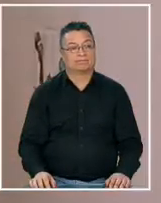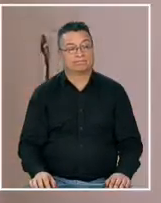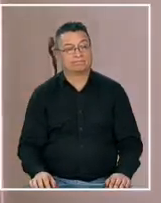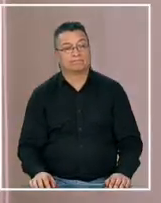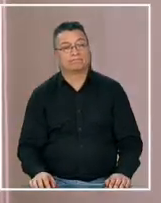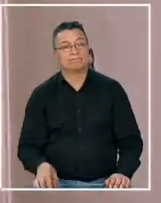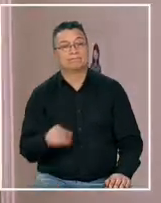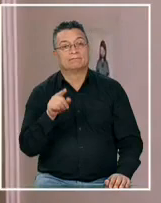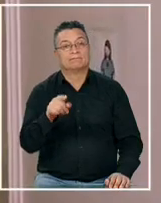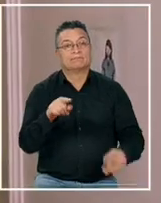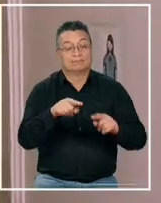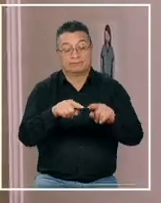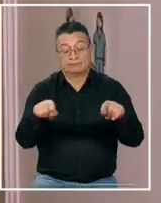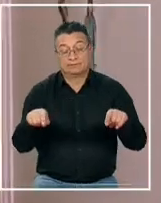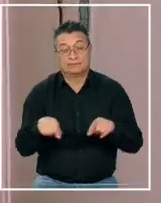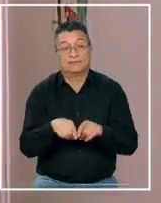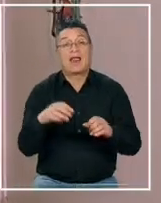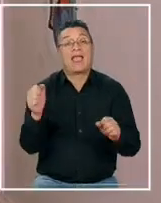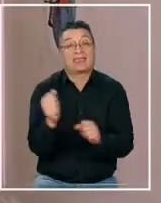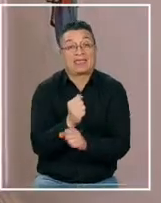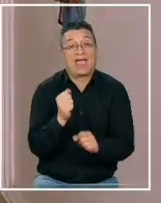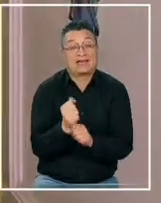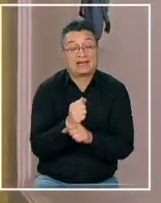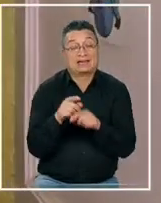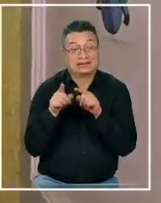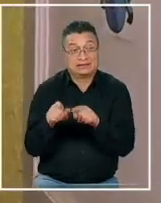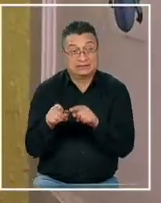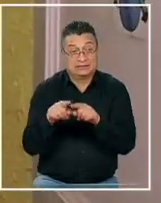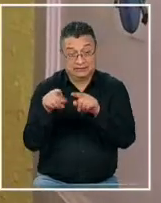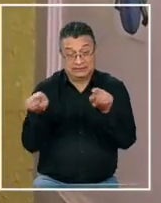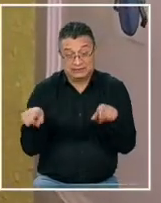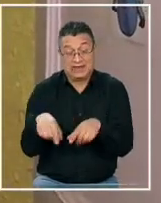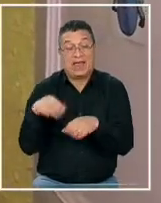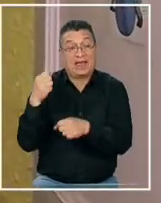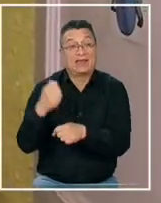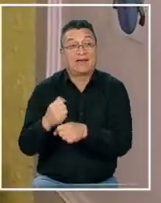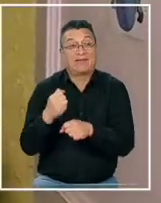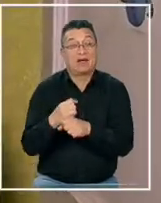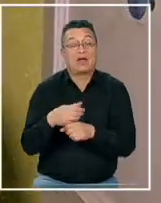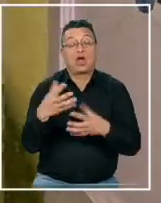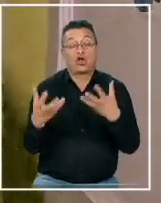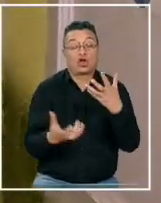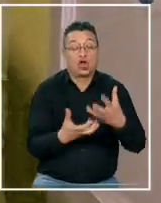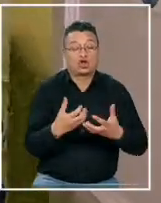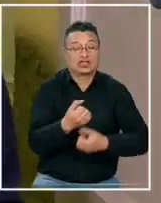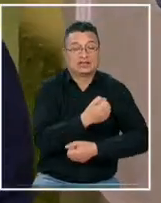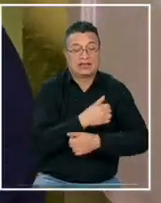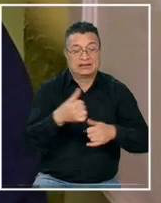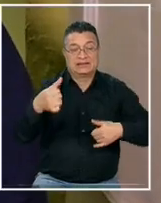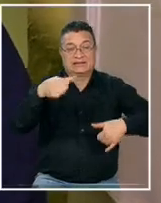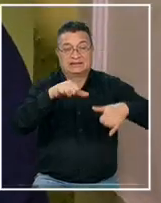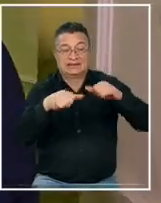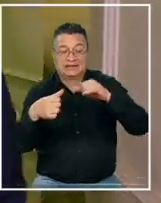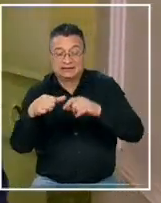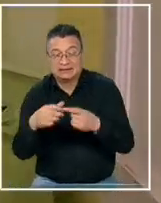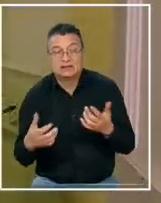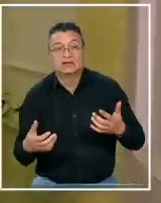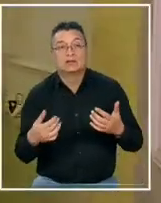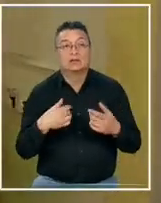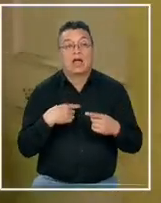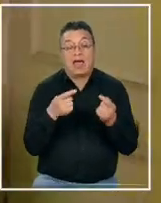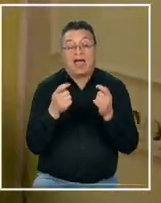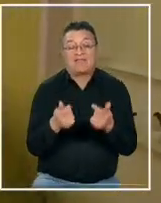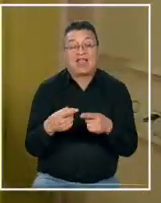esta salita es la salita de talleres en esta salita ellos trabajan taller de cocina de ciencia de